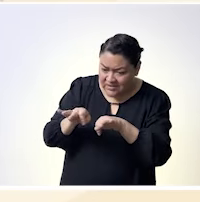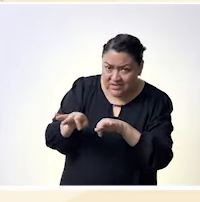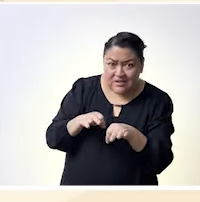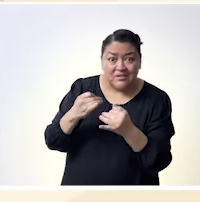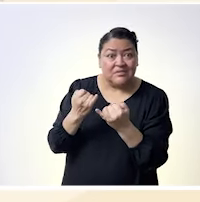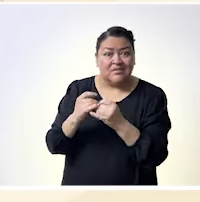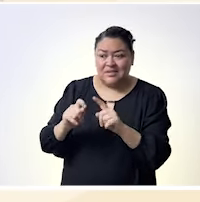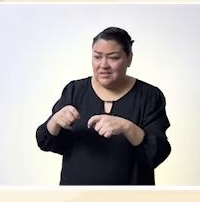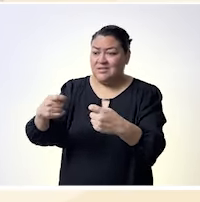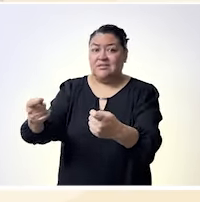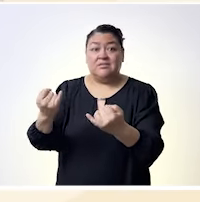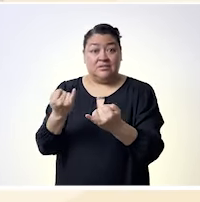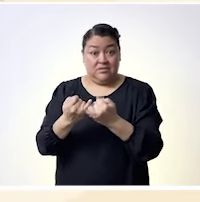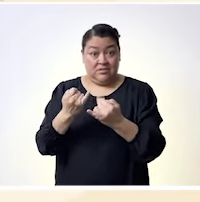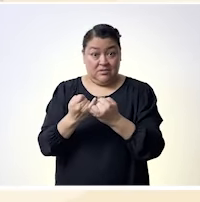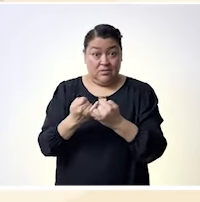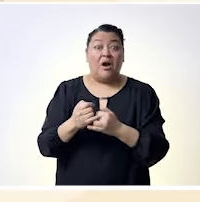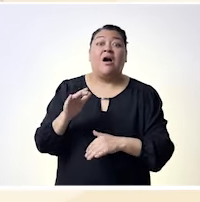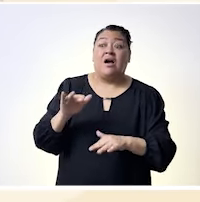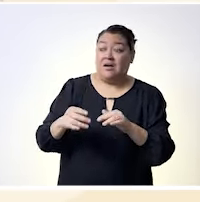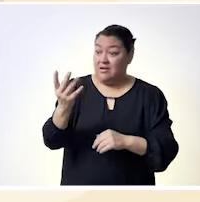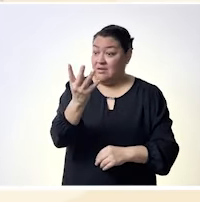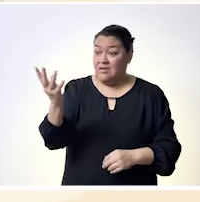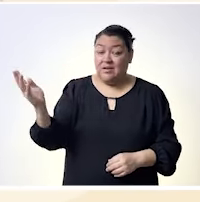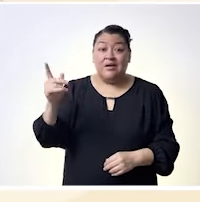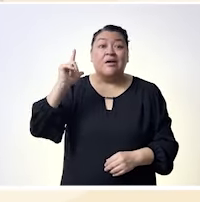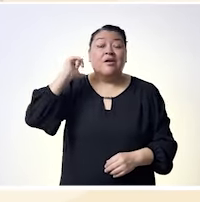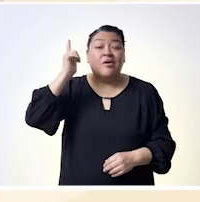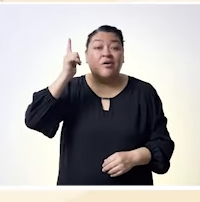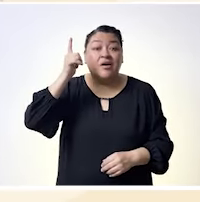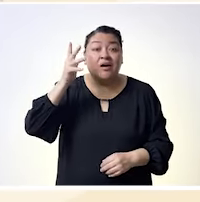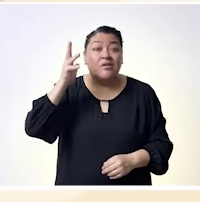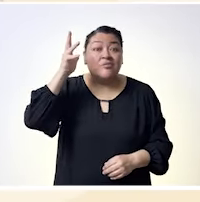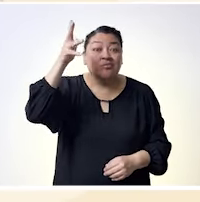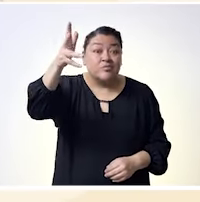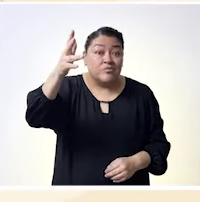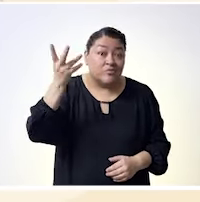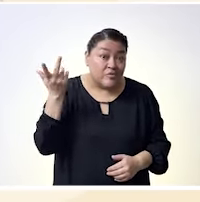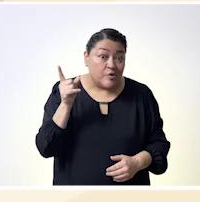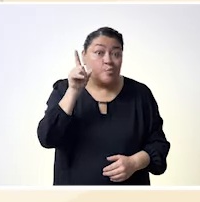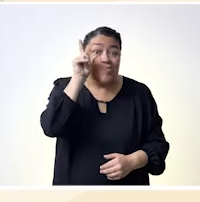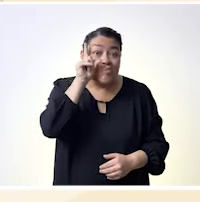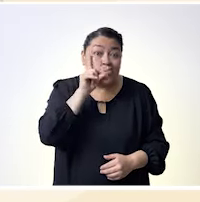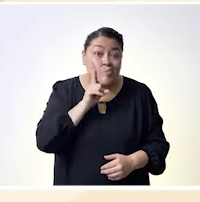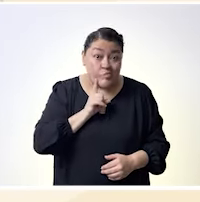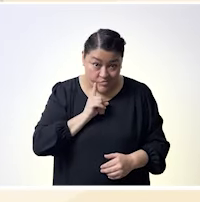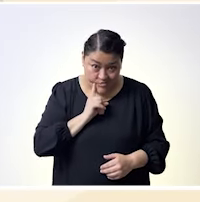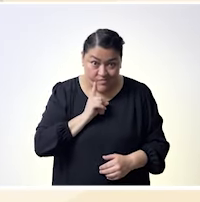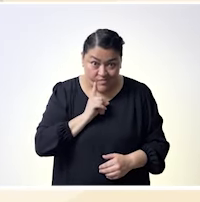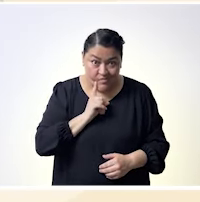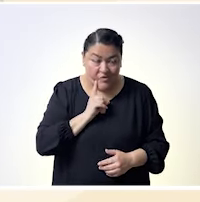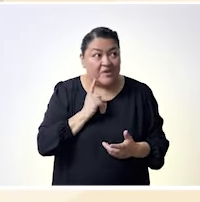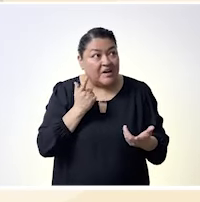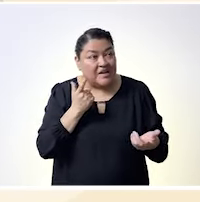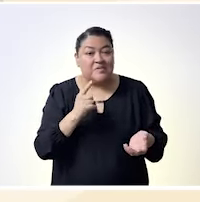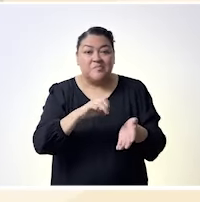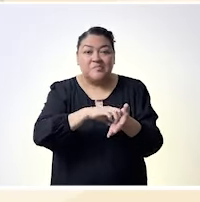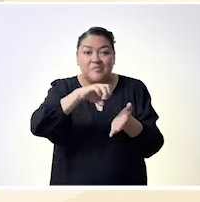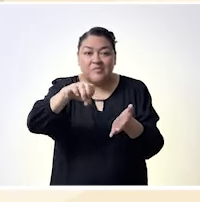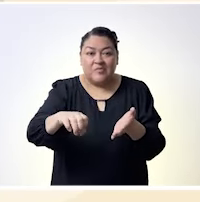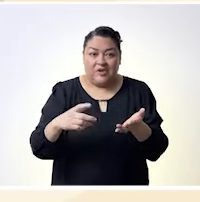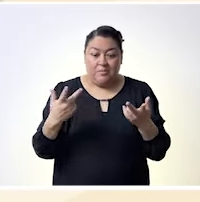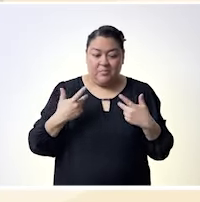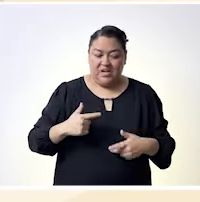este segundo bloque con esta pregunta que formulamos a nuestras invitadas y damos paso a un tercer y último bloque